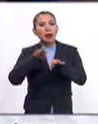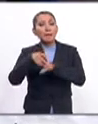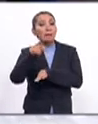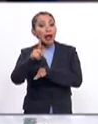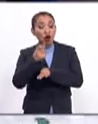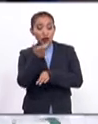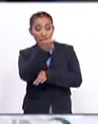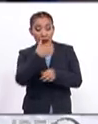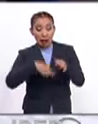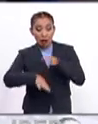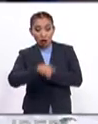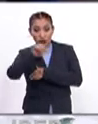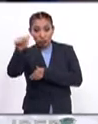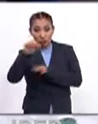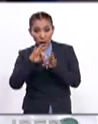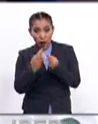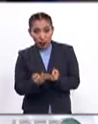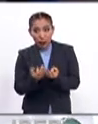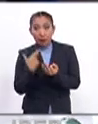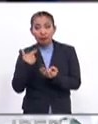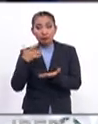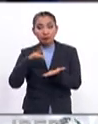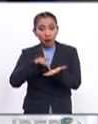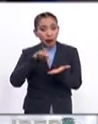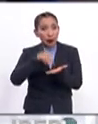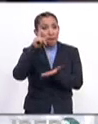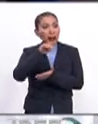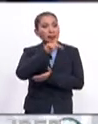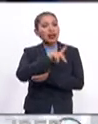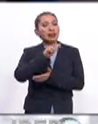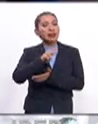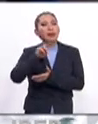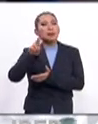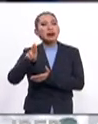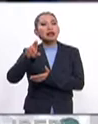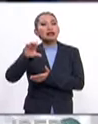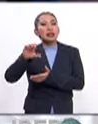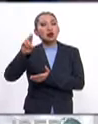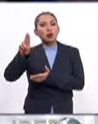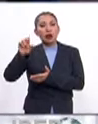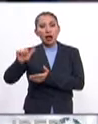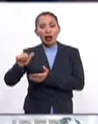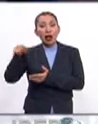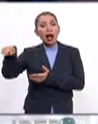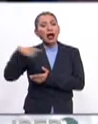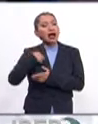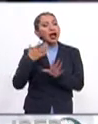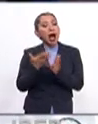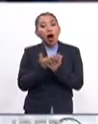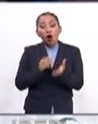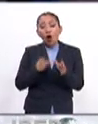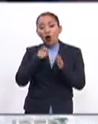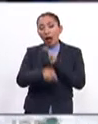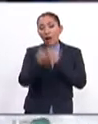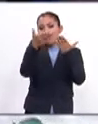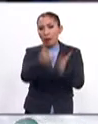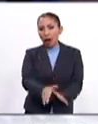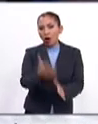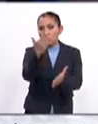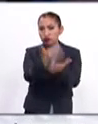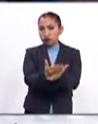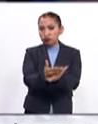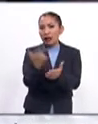que los fondos que de otro modo se destinarían a PDVSA, en lugar de eso, se ingresen en una cuenta